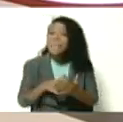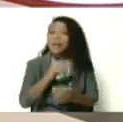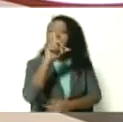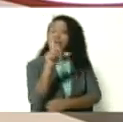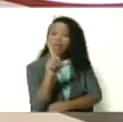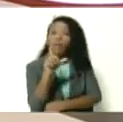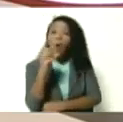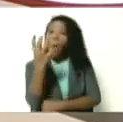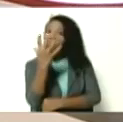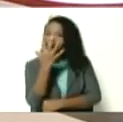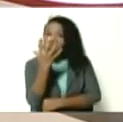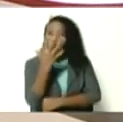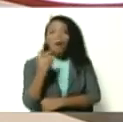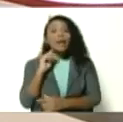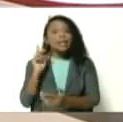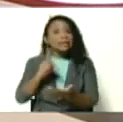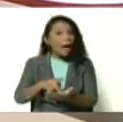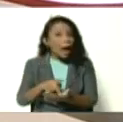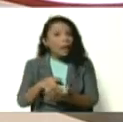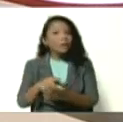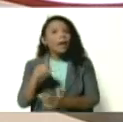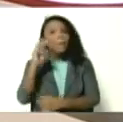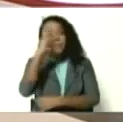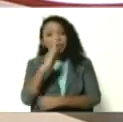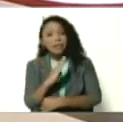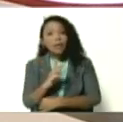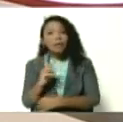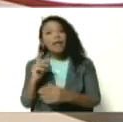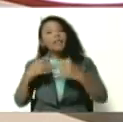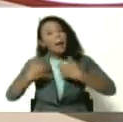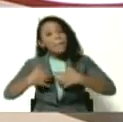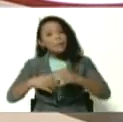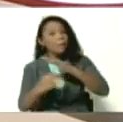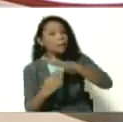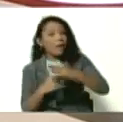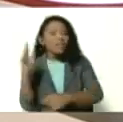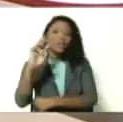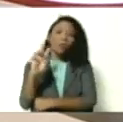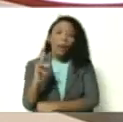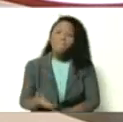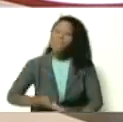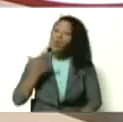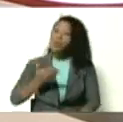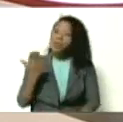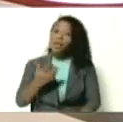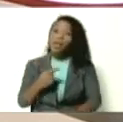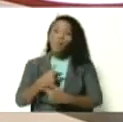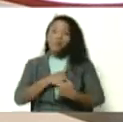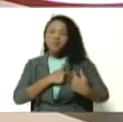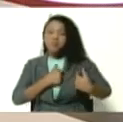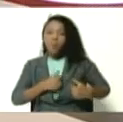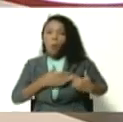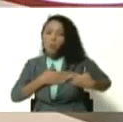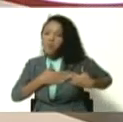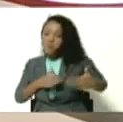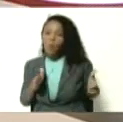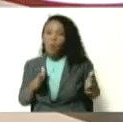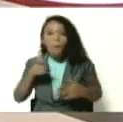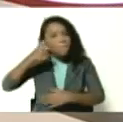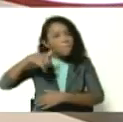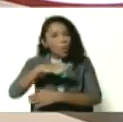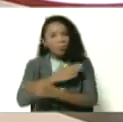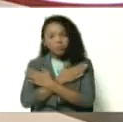que van a llegar a Manaos vienen de la empresa básica venezolana y lo más importante vienen del corazón de un pueblo que con la